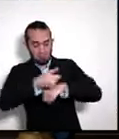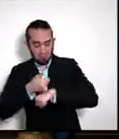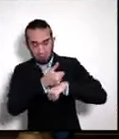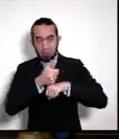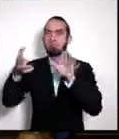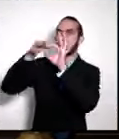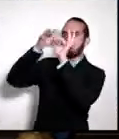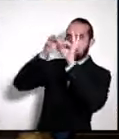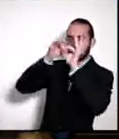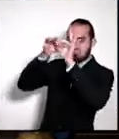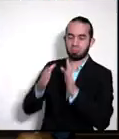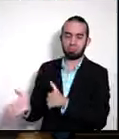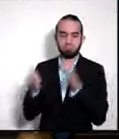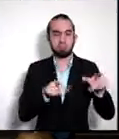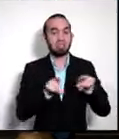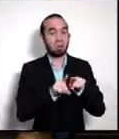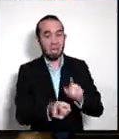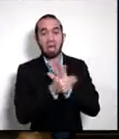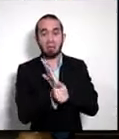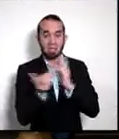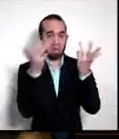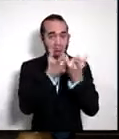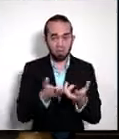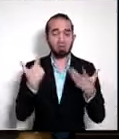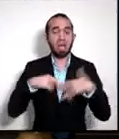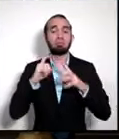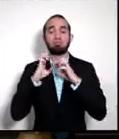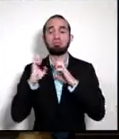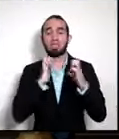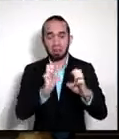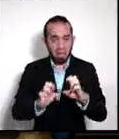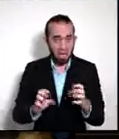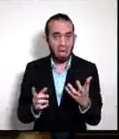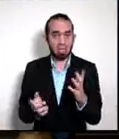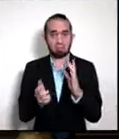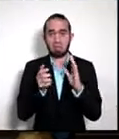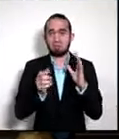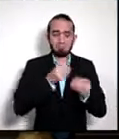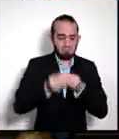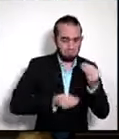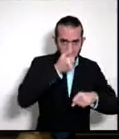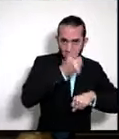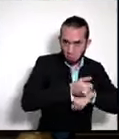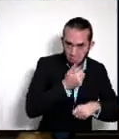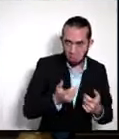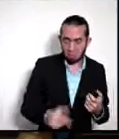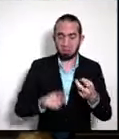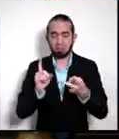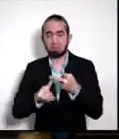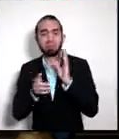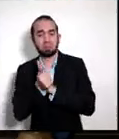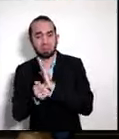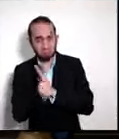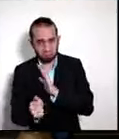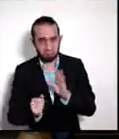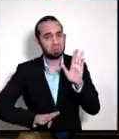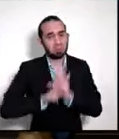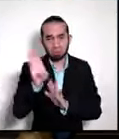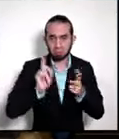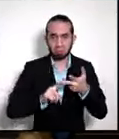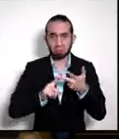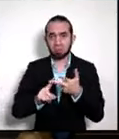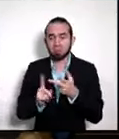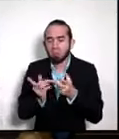desarrollado pues estrategias de transformación productiva de desarrollo de capacidades de incubación y aceleración de